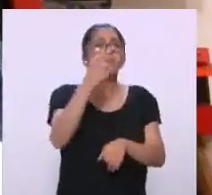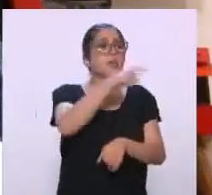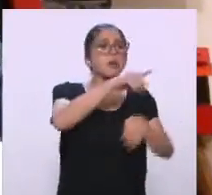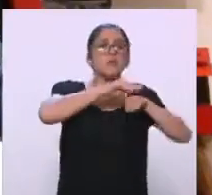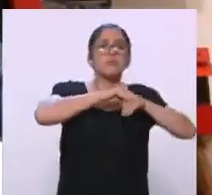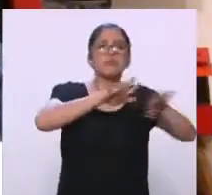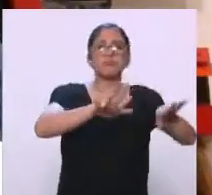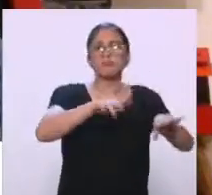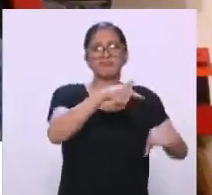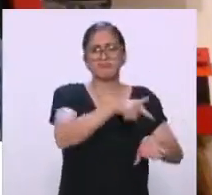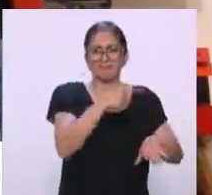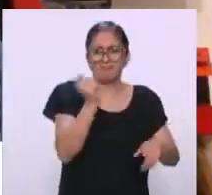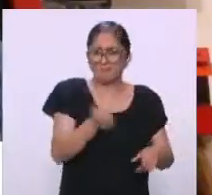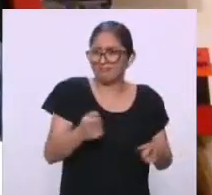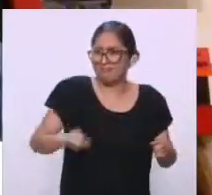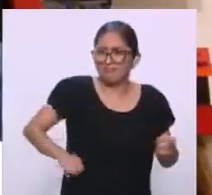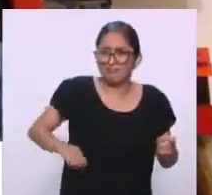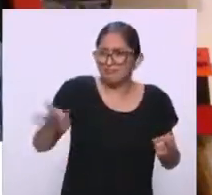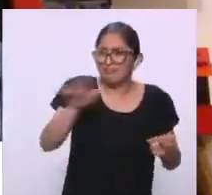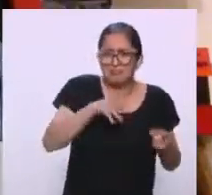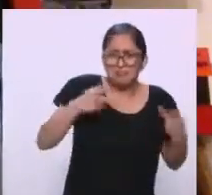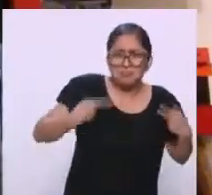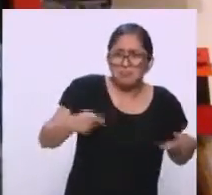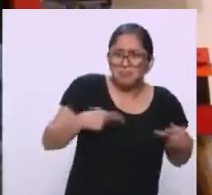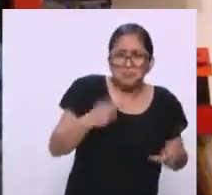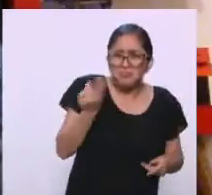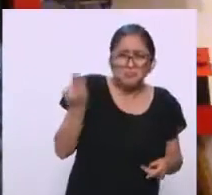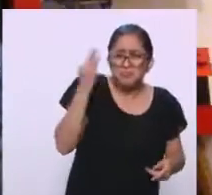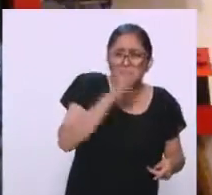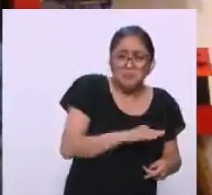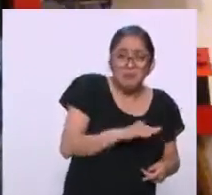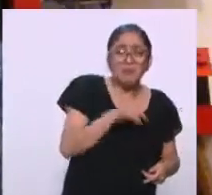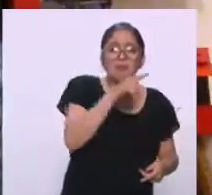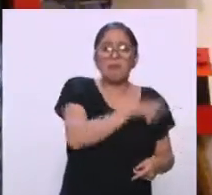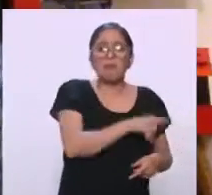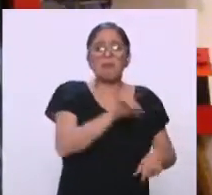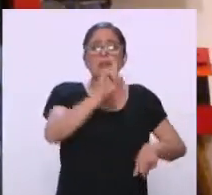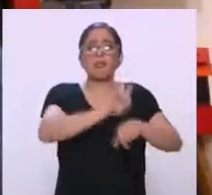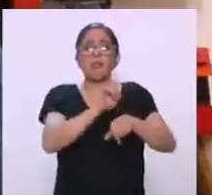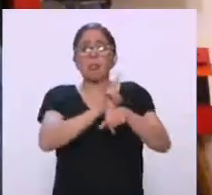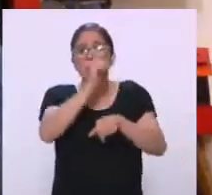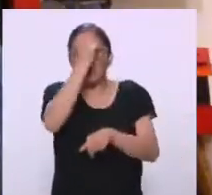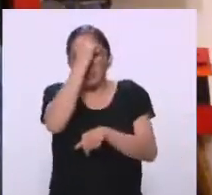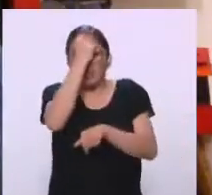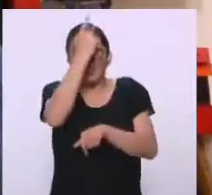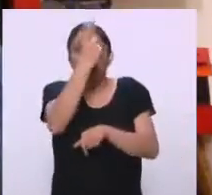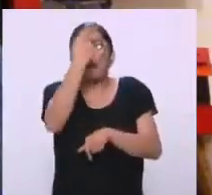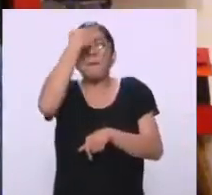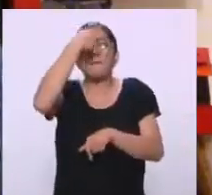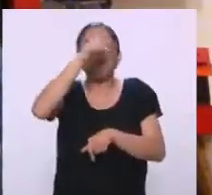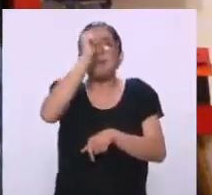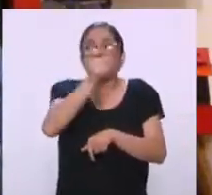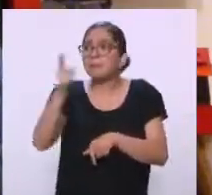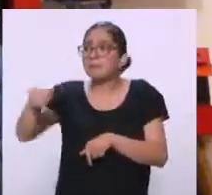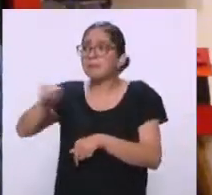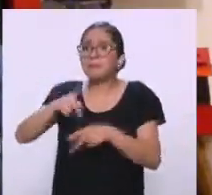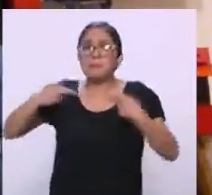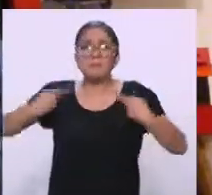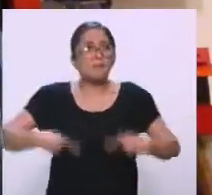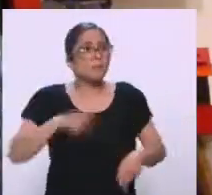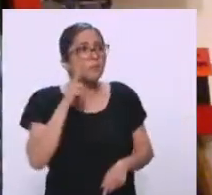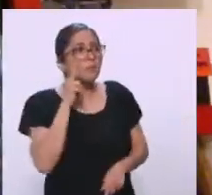que se trata, más bien, es de hacer un montaje para que dé la impresión de que hay corrupción